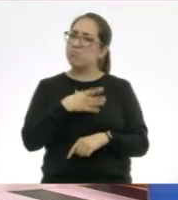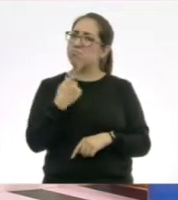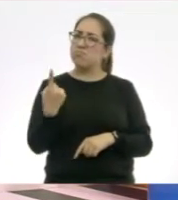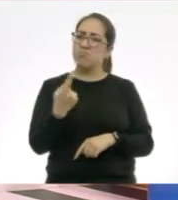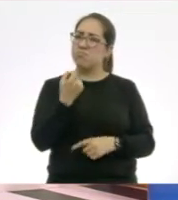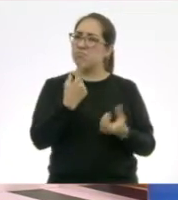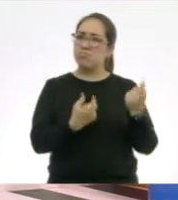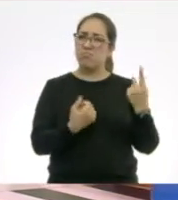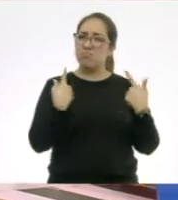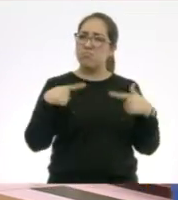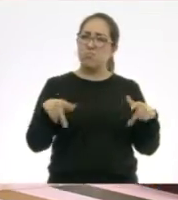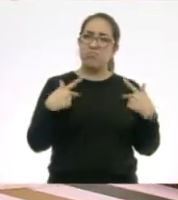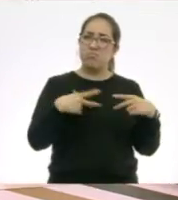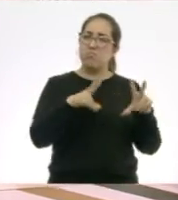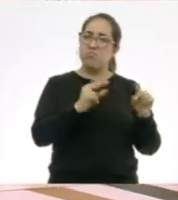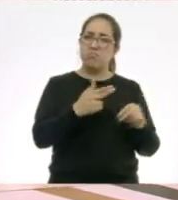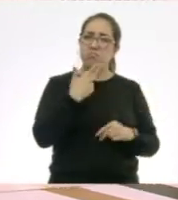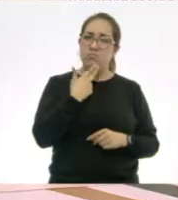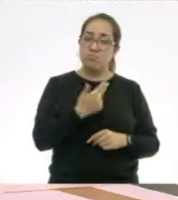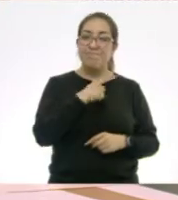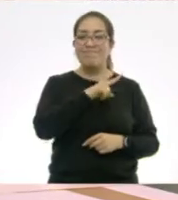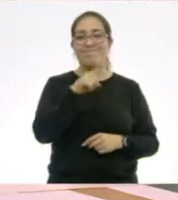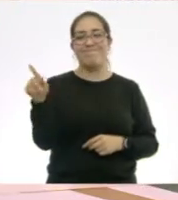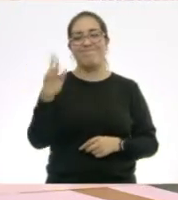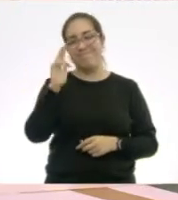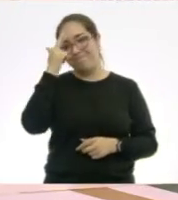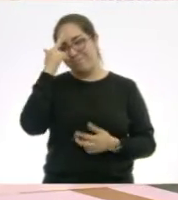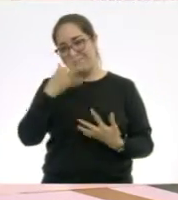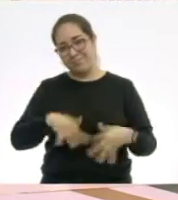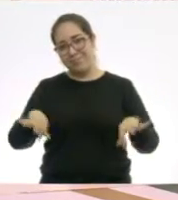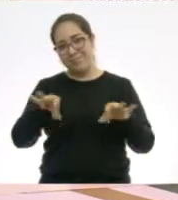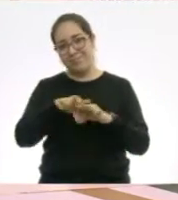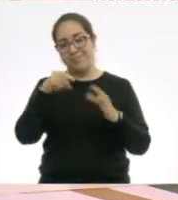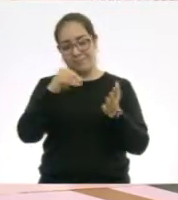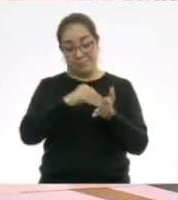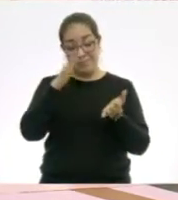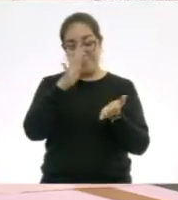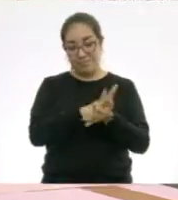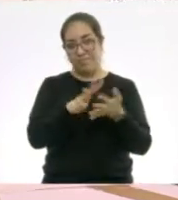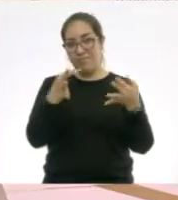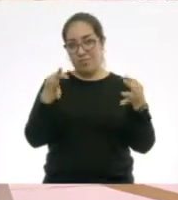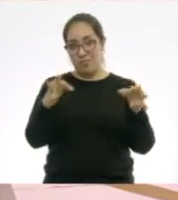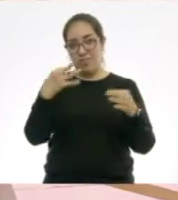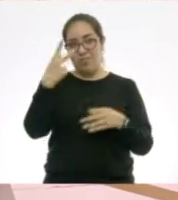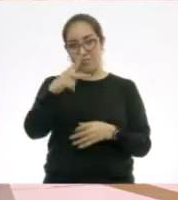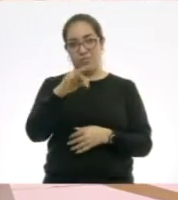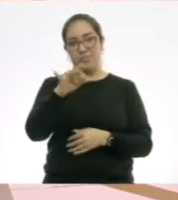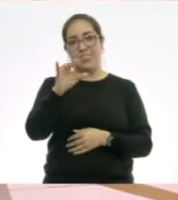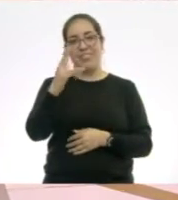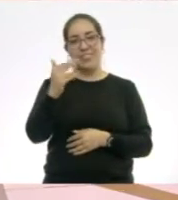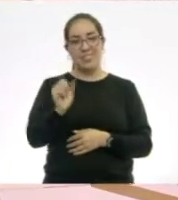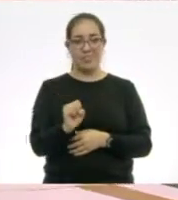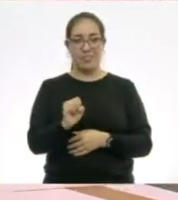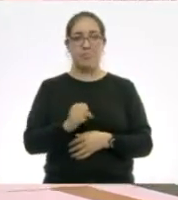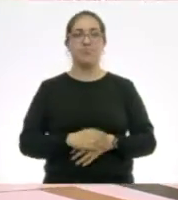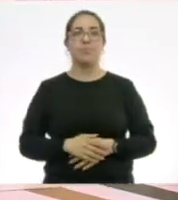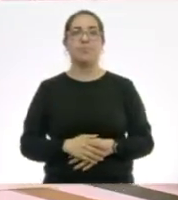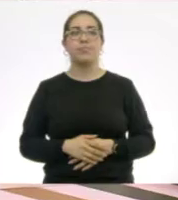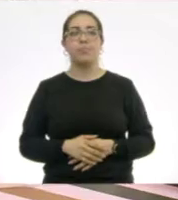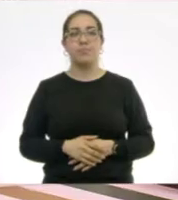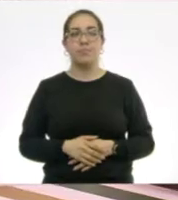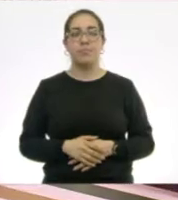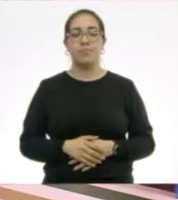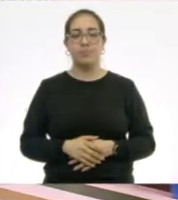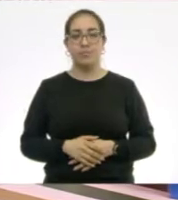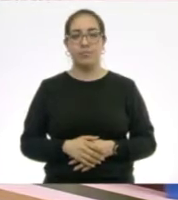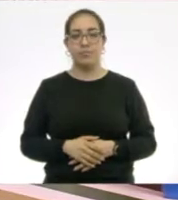Y ustedes recuerden anotarla en sus fichas. Y por último,